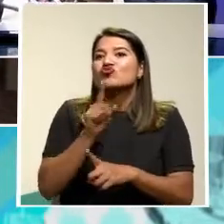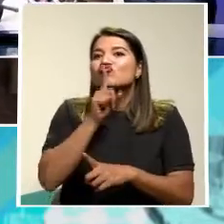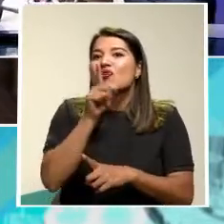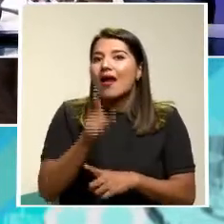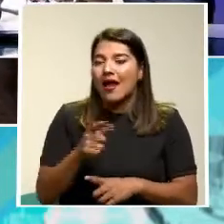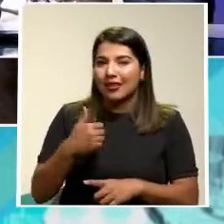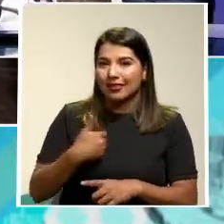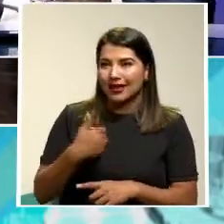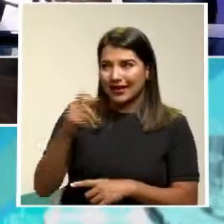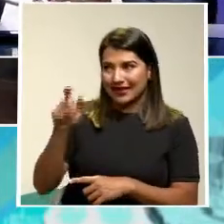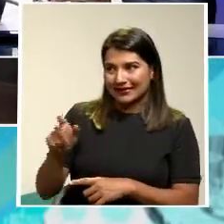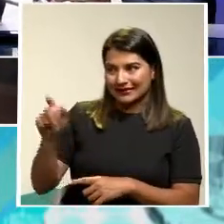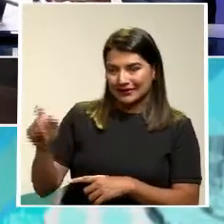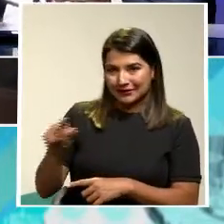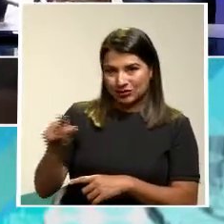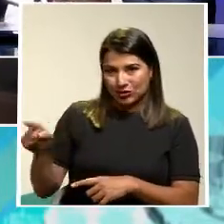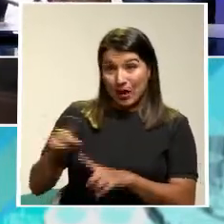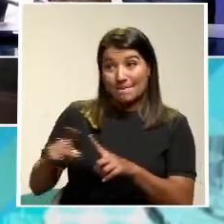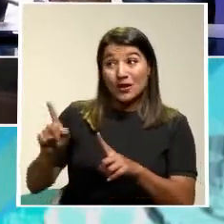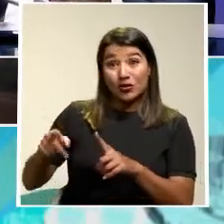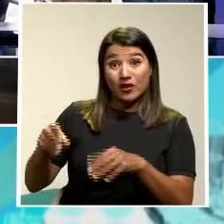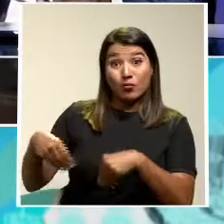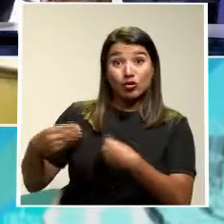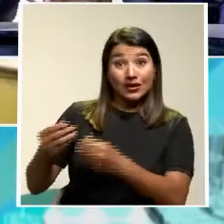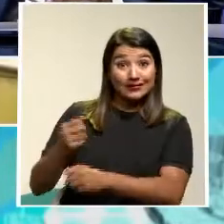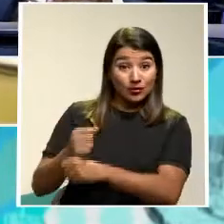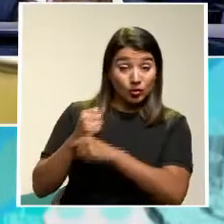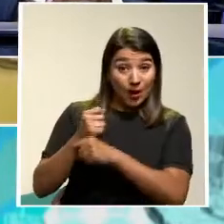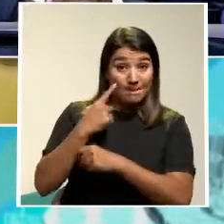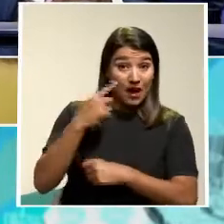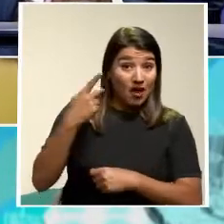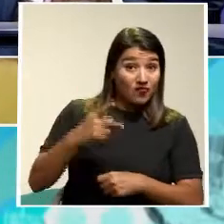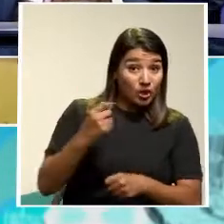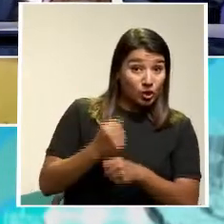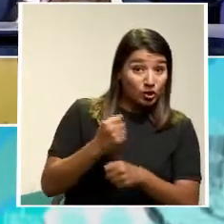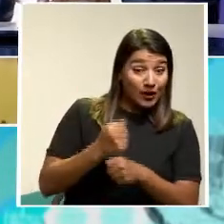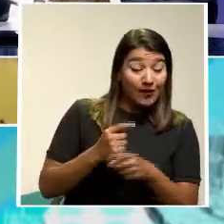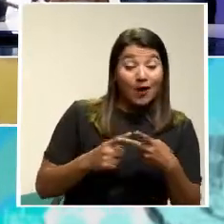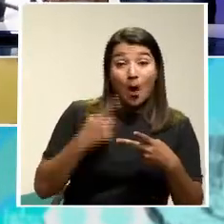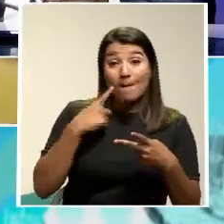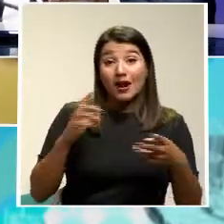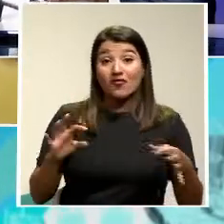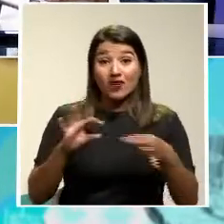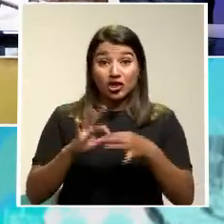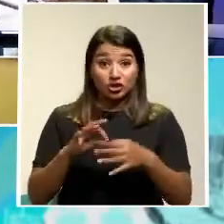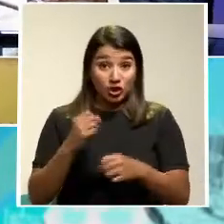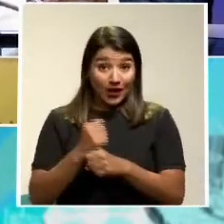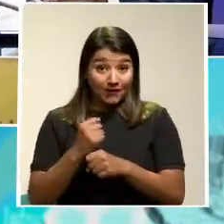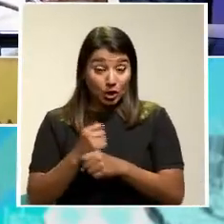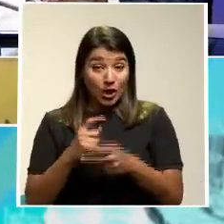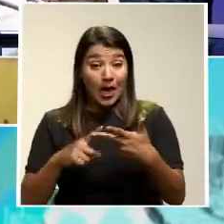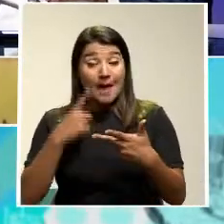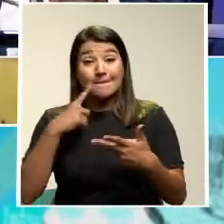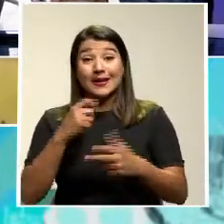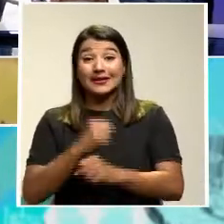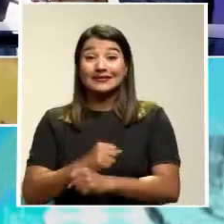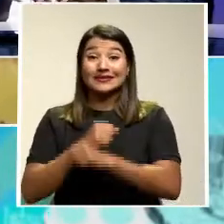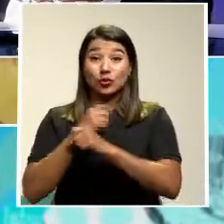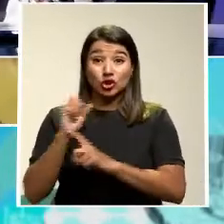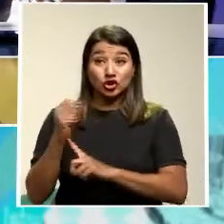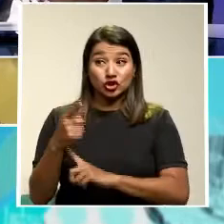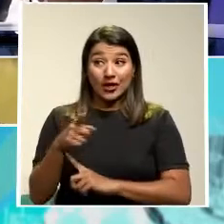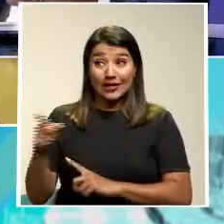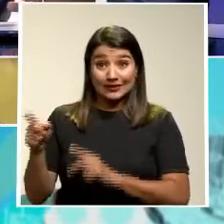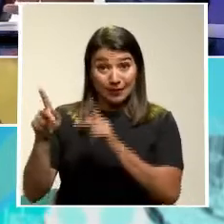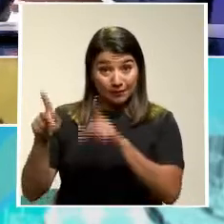darle esa seguridad Tanto para riesgos del trabajo Tanto para la relación laboral Incluso para la seguridad social De estas personas